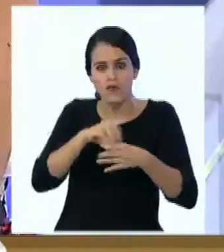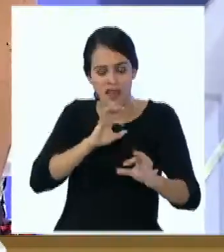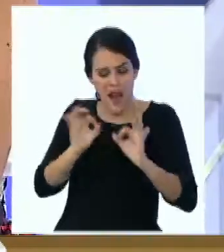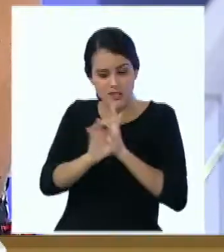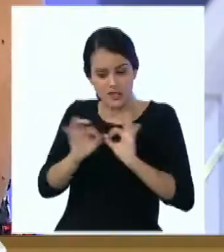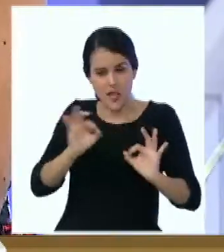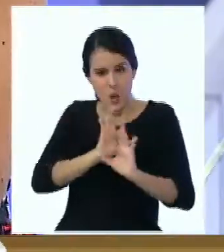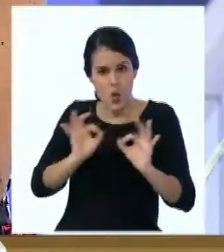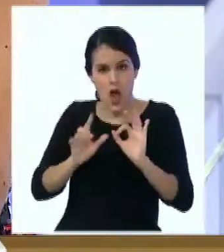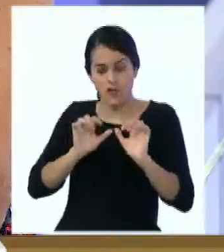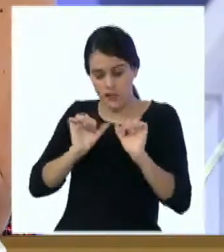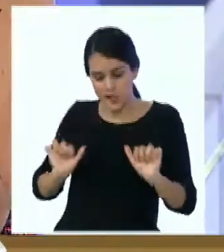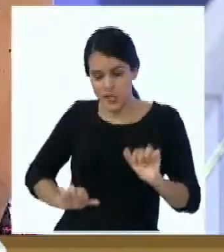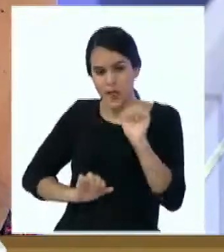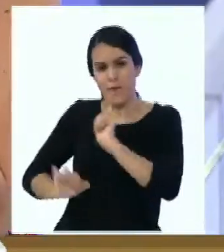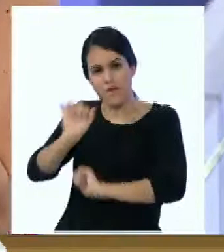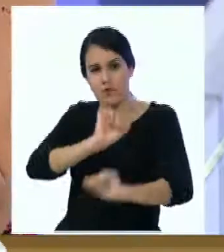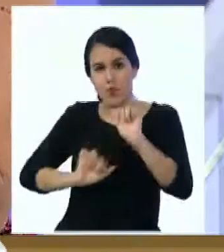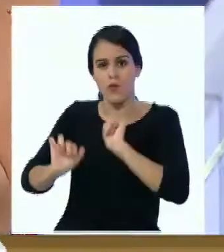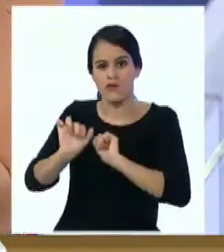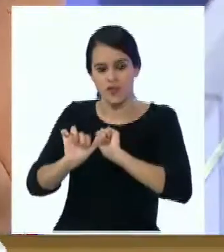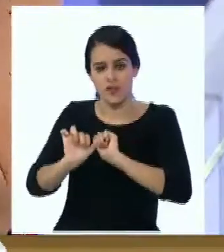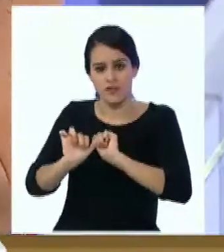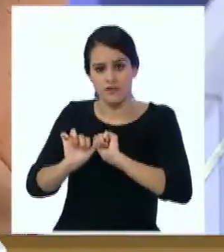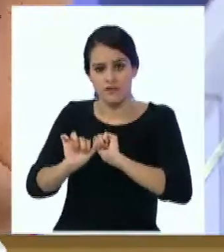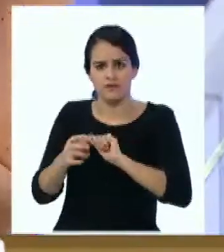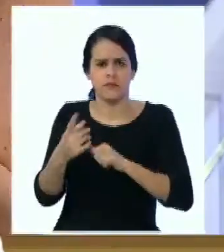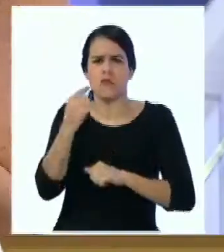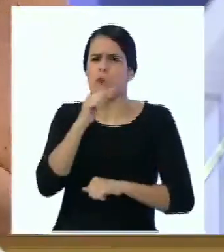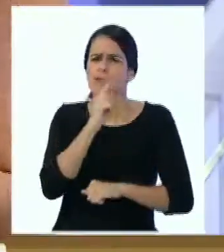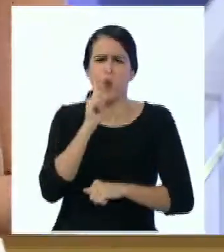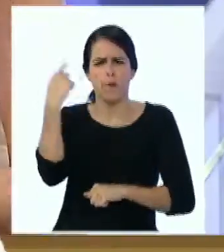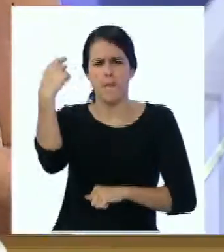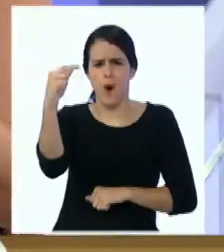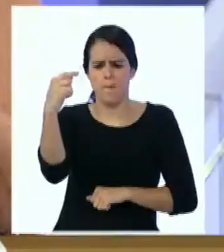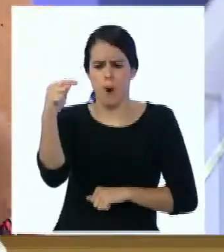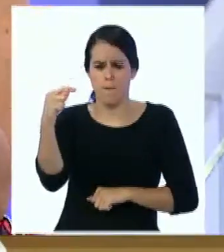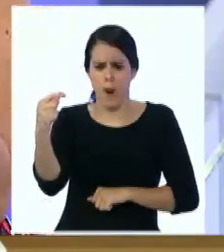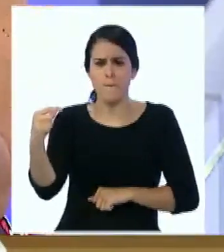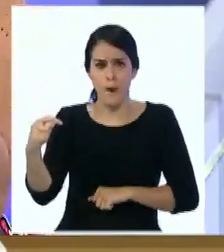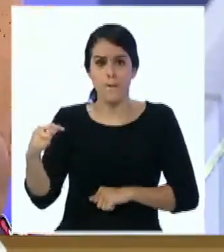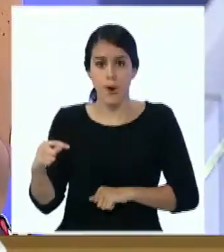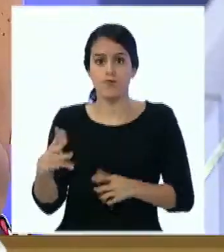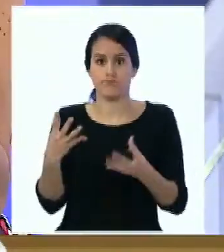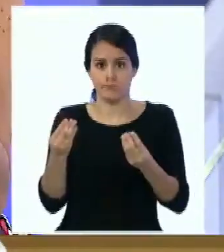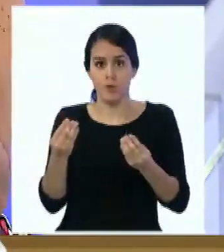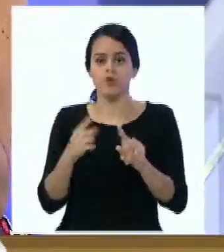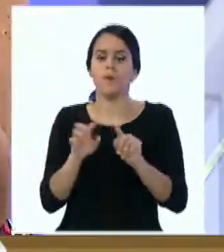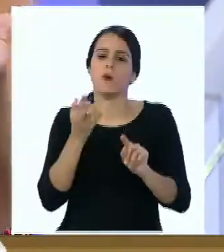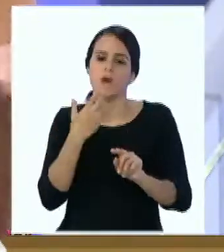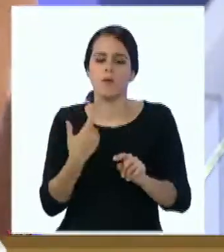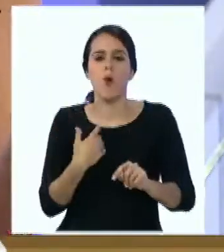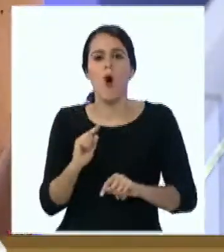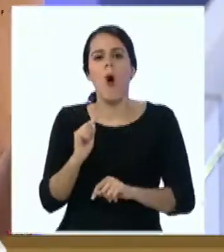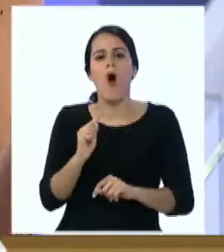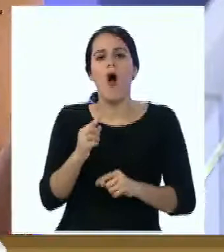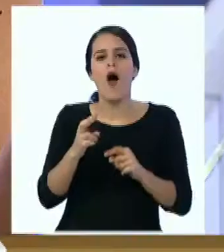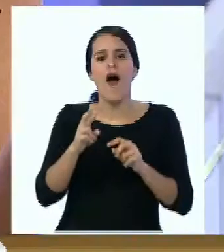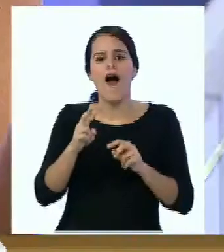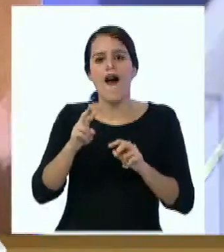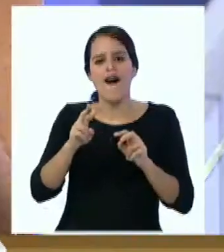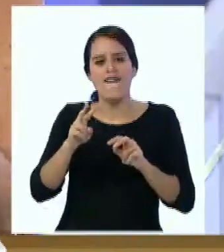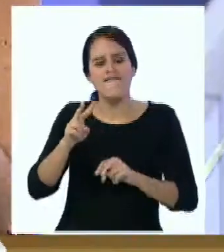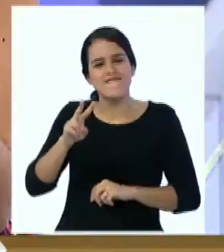clasifican en neutrófilos, linfocitos, monocitos, eosinófilos y vasófilos Tener un valor de 1 es perfectamente